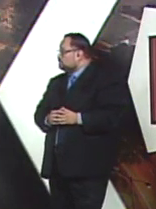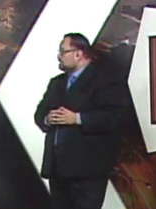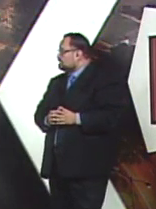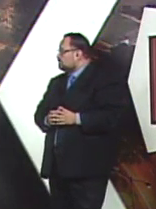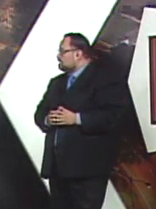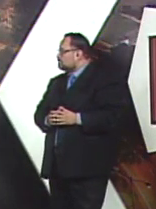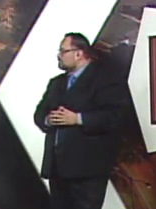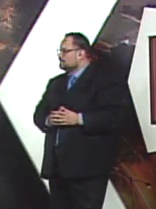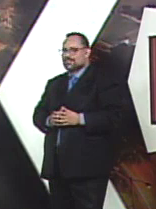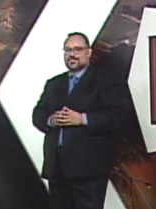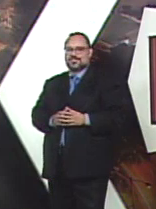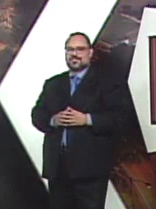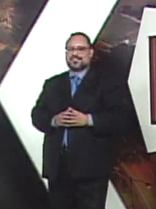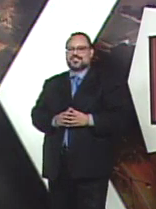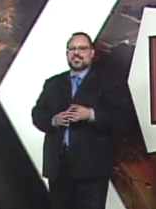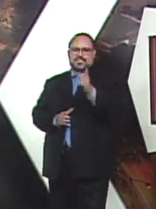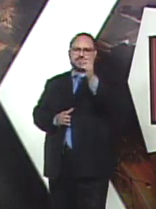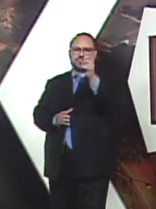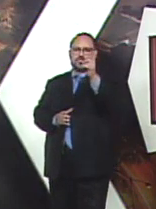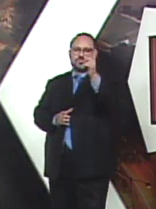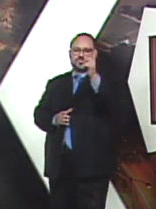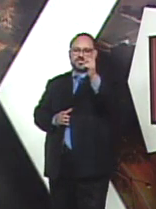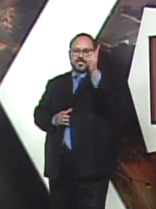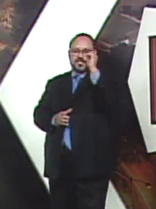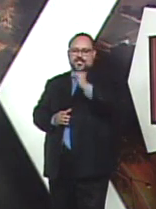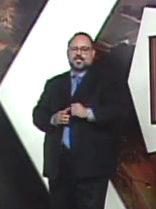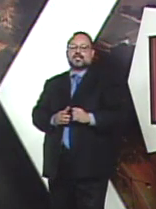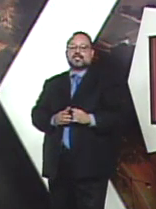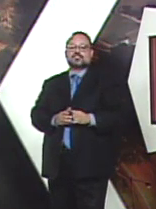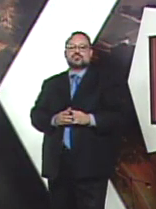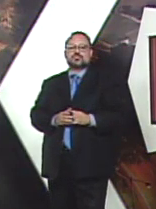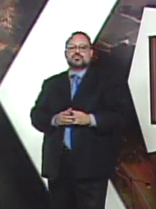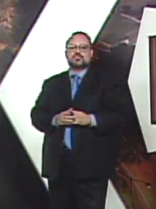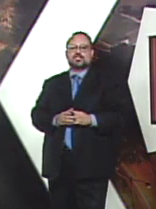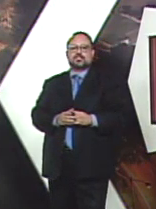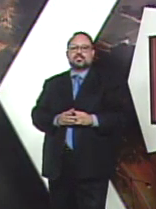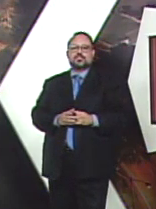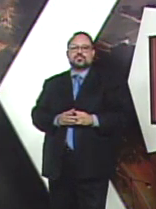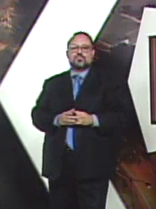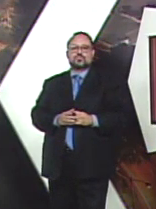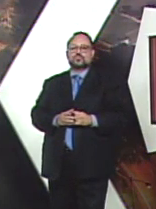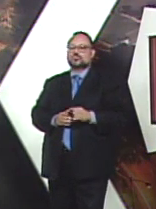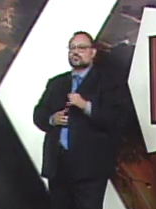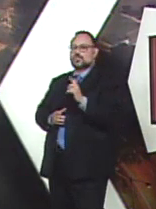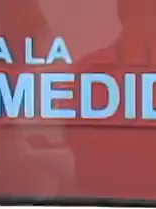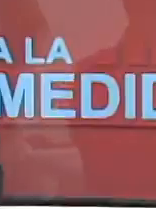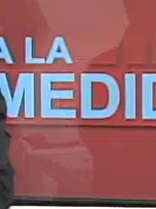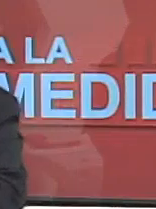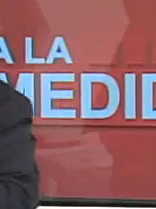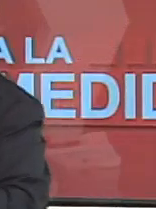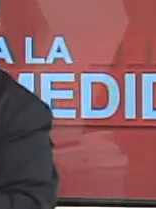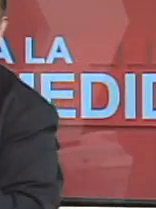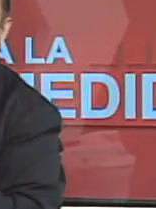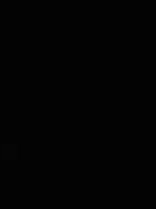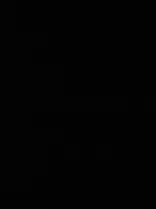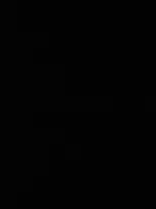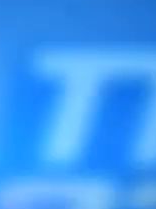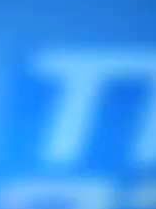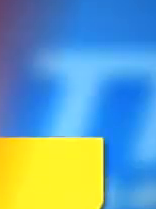regresemos, ¿te parece que lo veamos? Por supuesto, ya volvemos. Quédese con la curiosidad y regresamos en un instante. Somos a la medida.